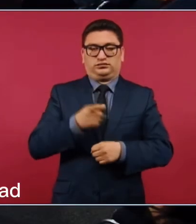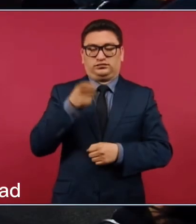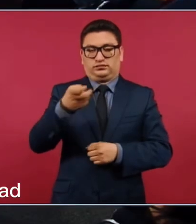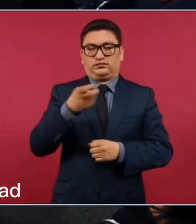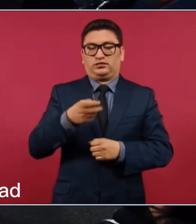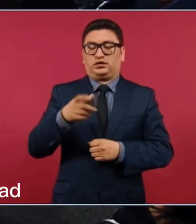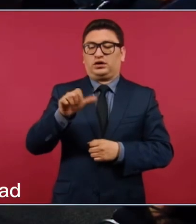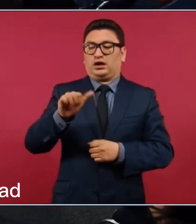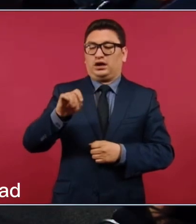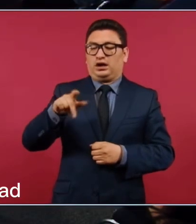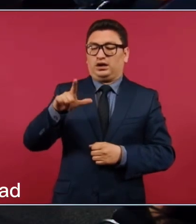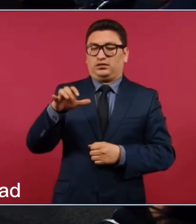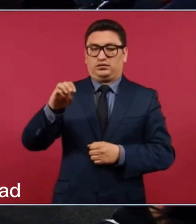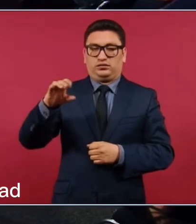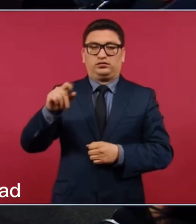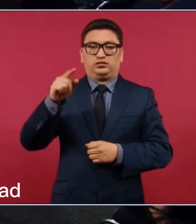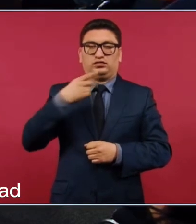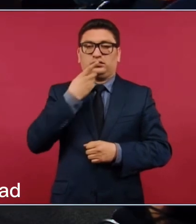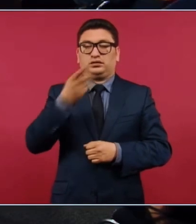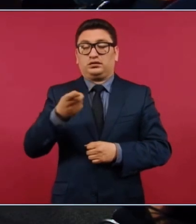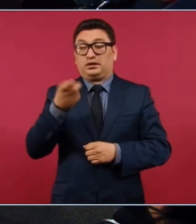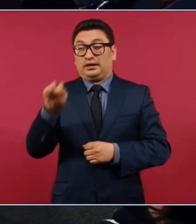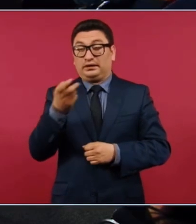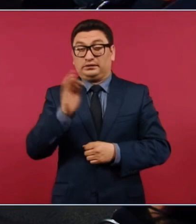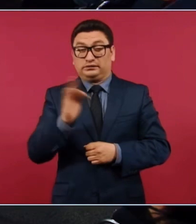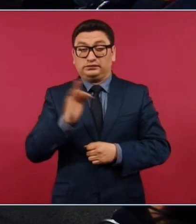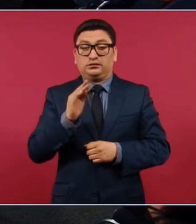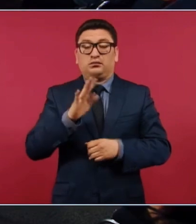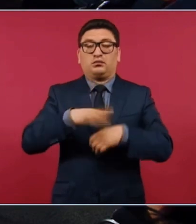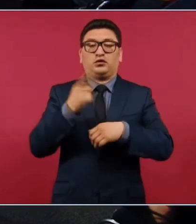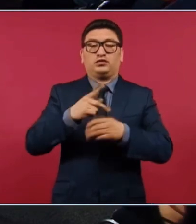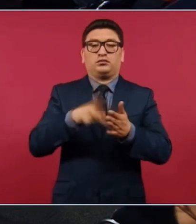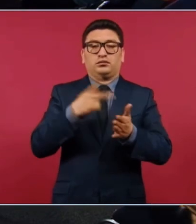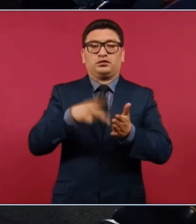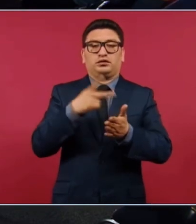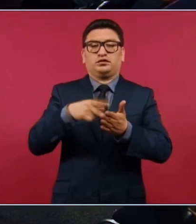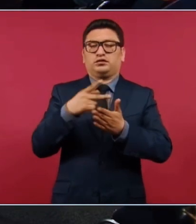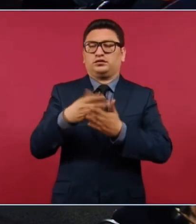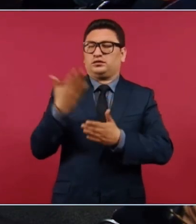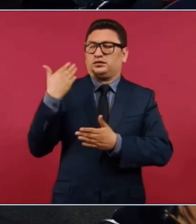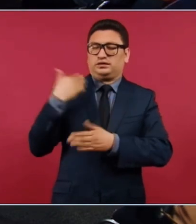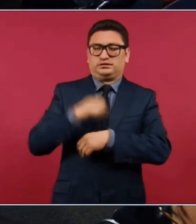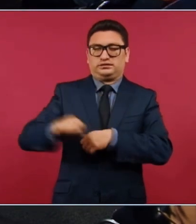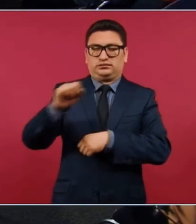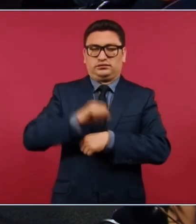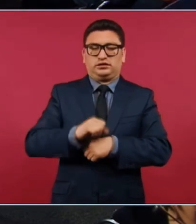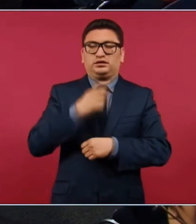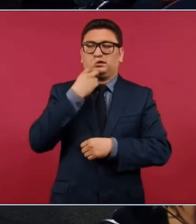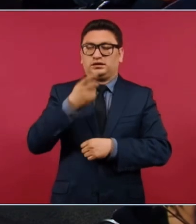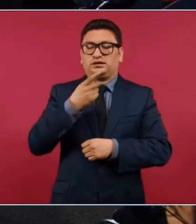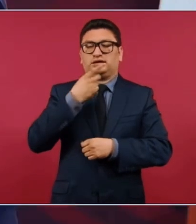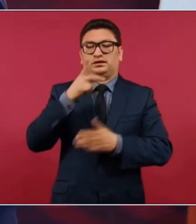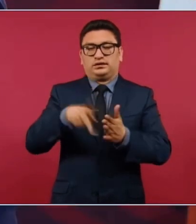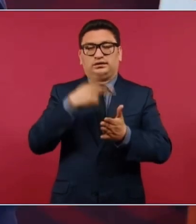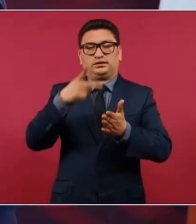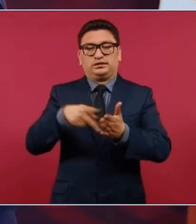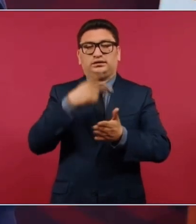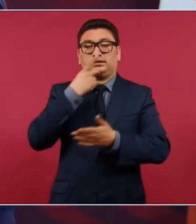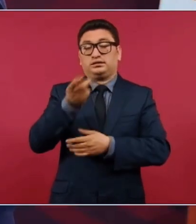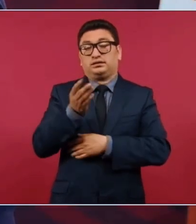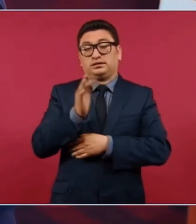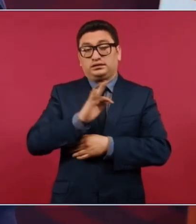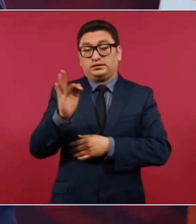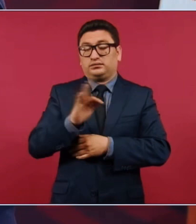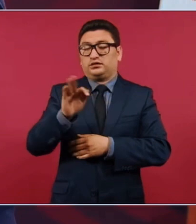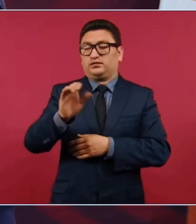López Obrador pareció vacunarse ante esta posibilidad cuando en varias ocasiones durante las últimas semanas repitió que quizá